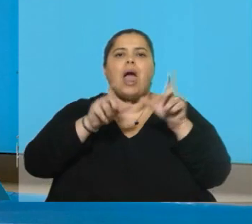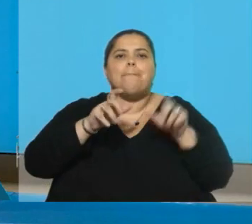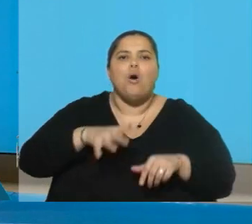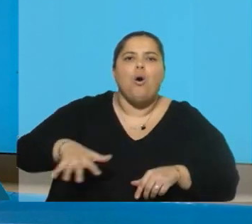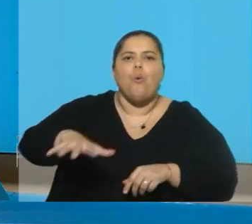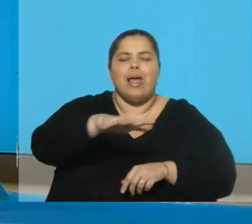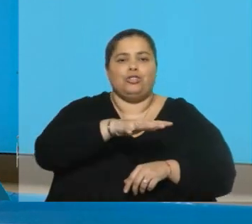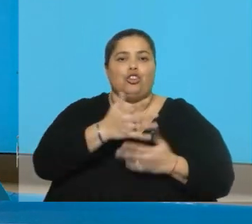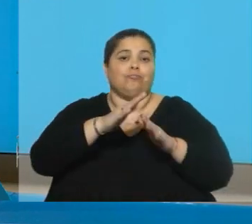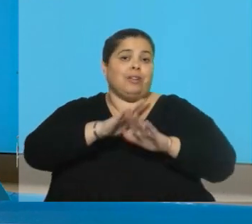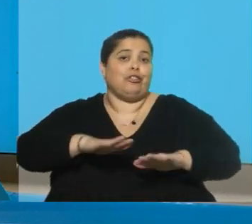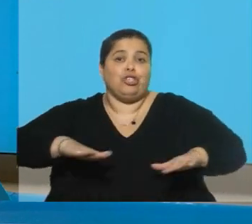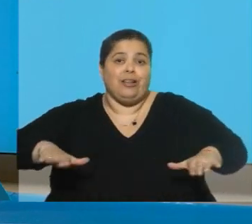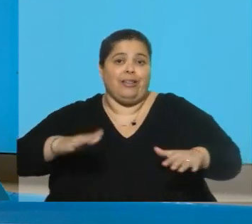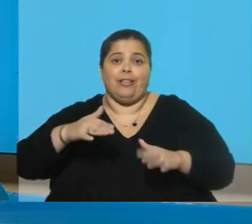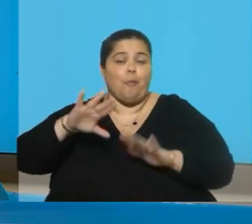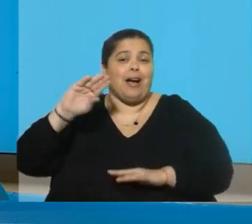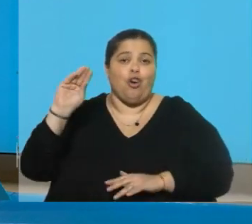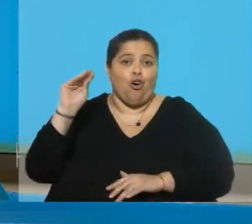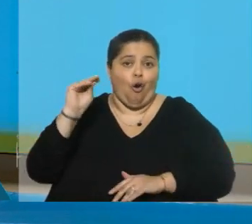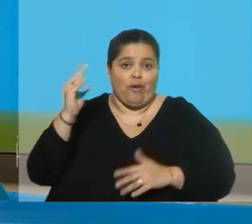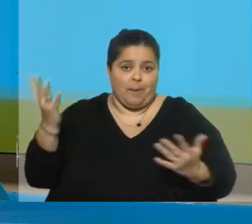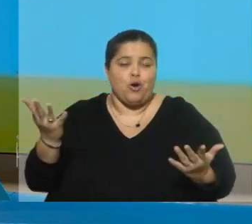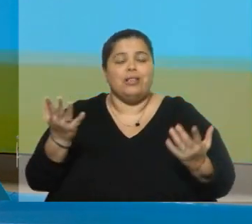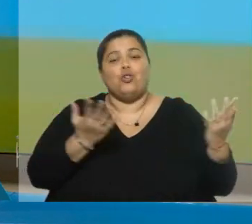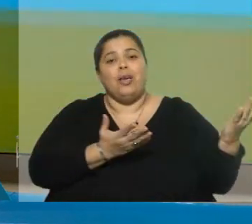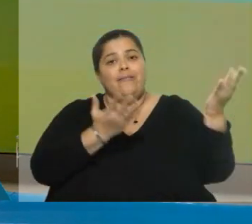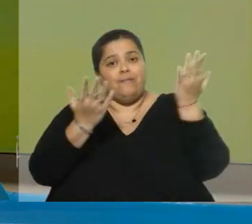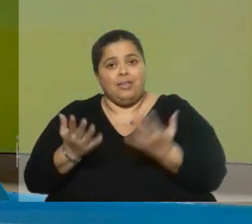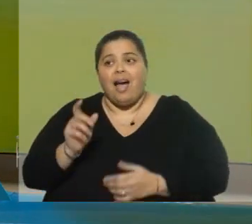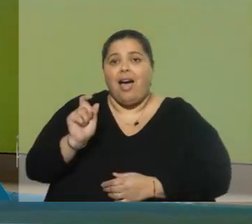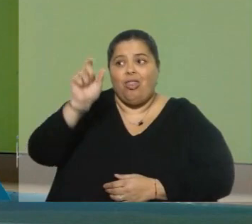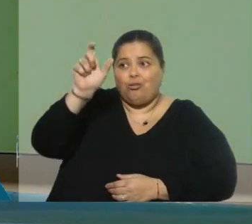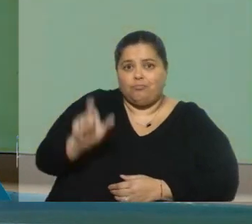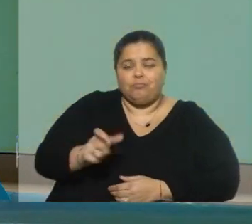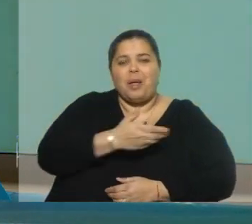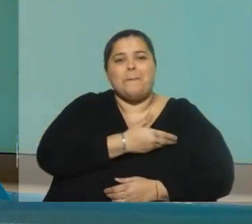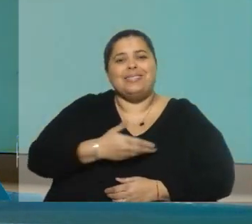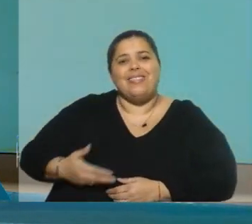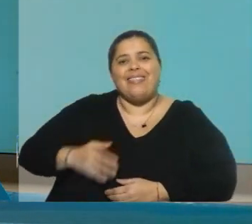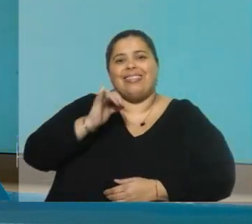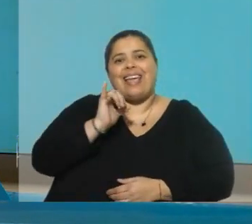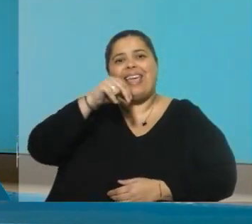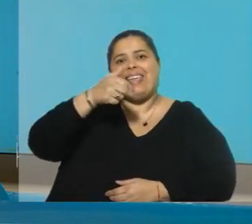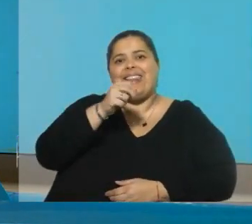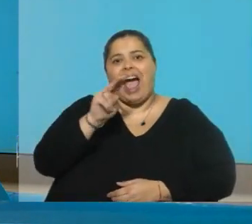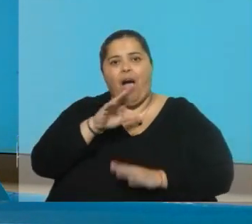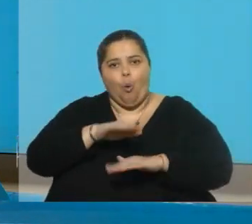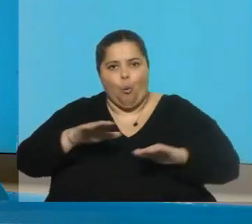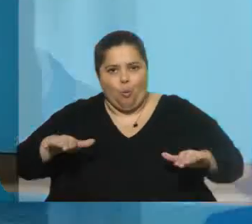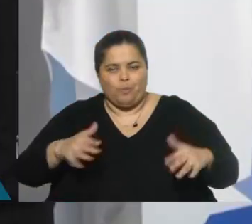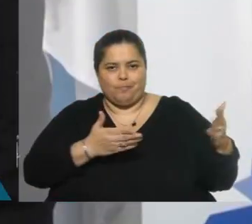de los chiquilines, de los más jóvenes. Por eso nuestro invitado es el presidente del INAHU. Se lo presentamos.